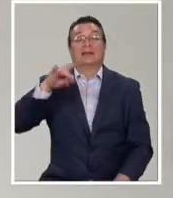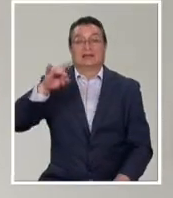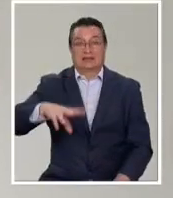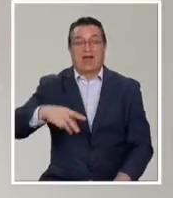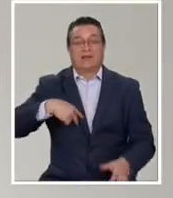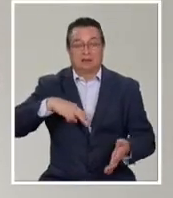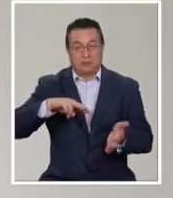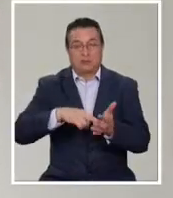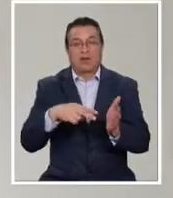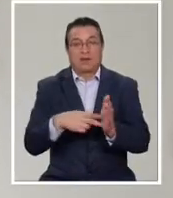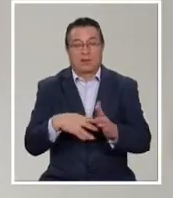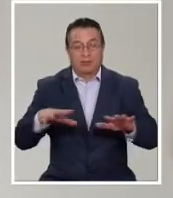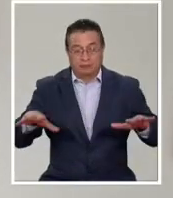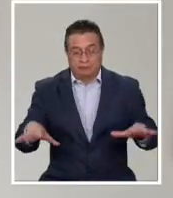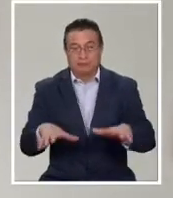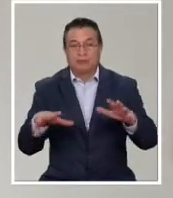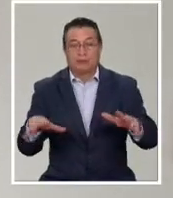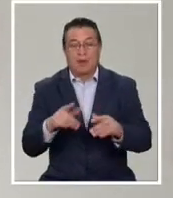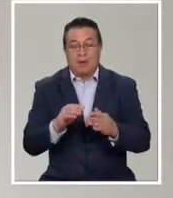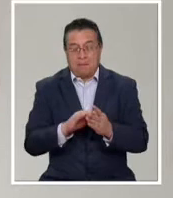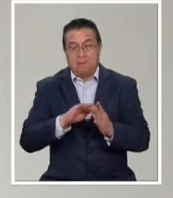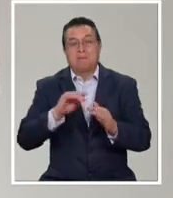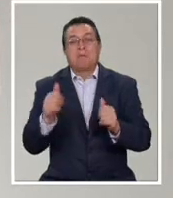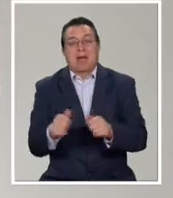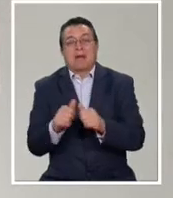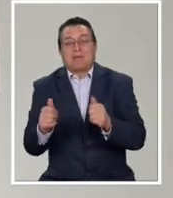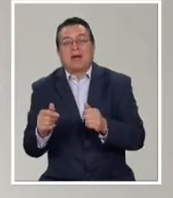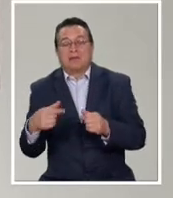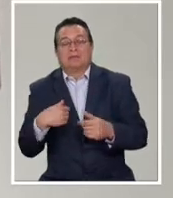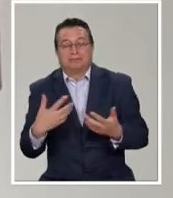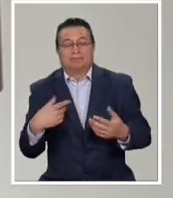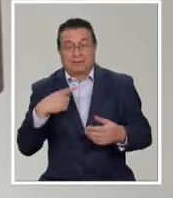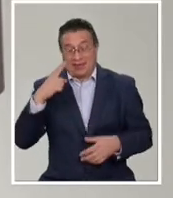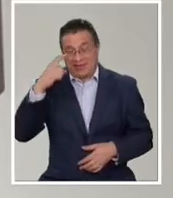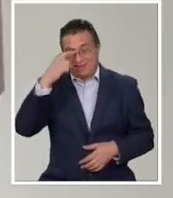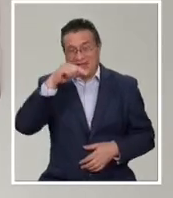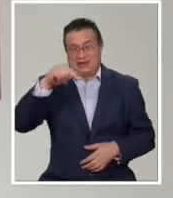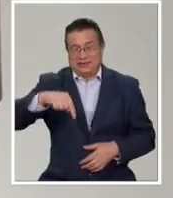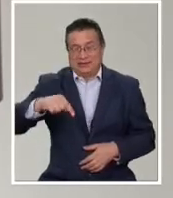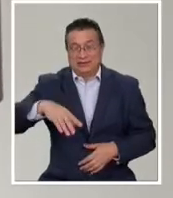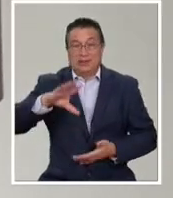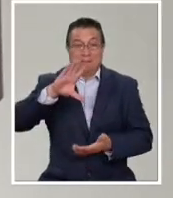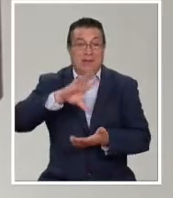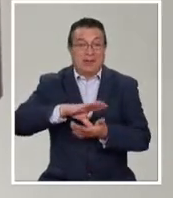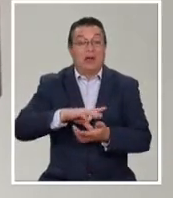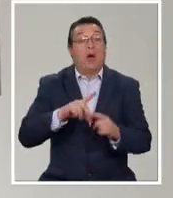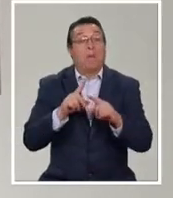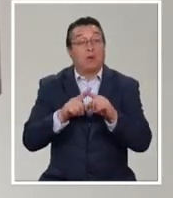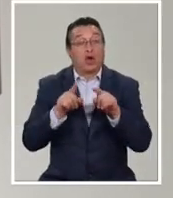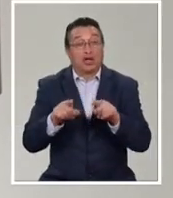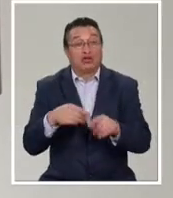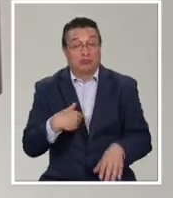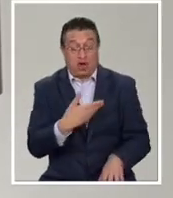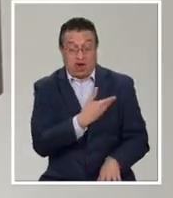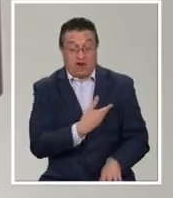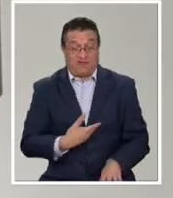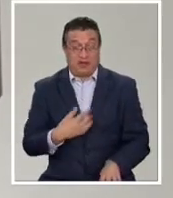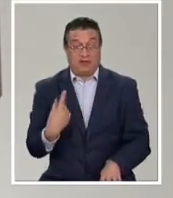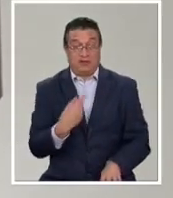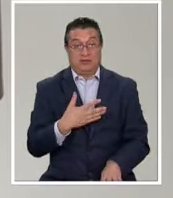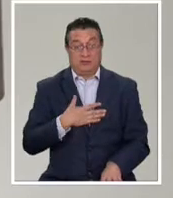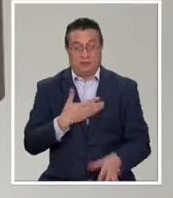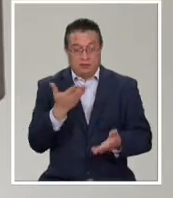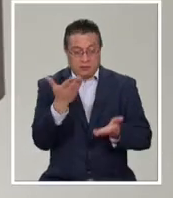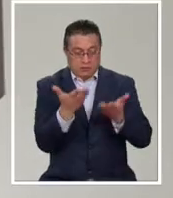dificultades y los esfuerzos adicionales que han implicado estos difíciles tiempos que estamos viviendo como país. Es por eso que como gobierno estamos constantemente